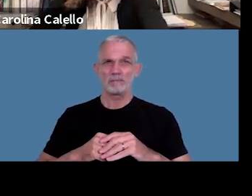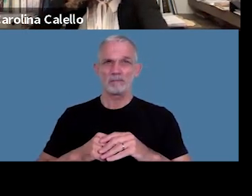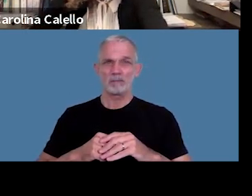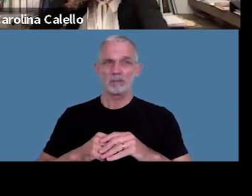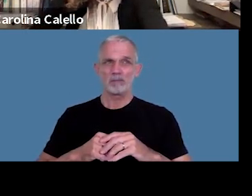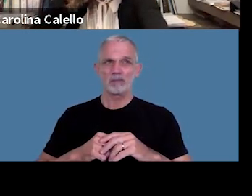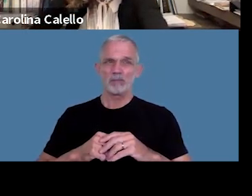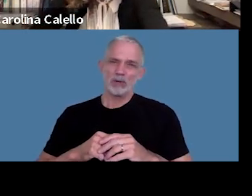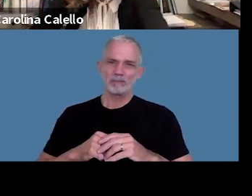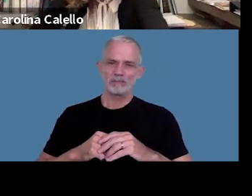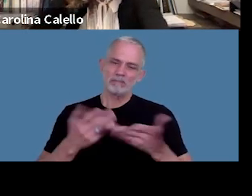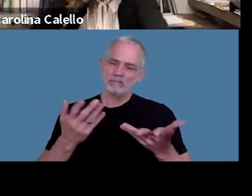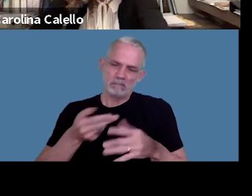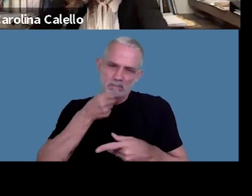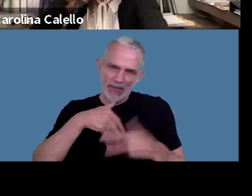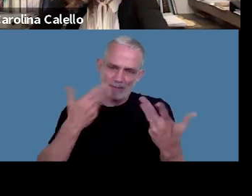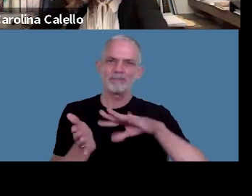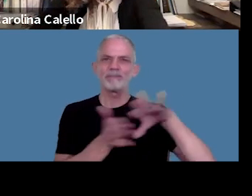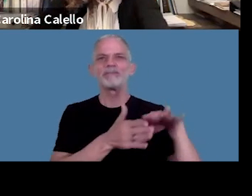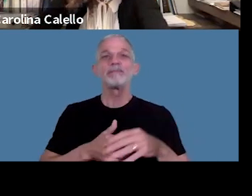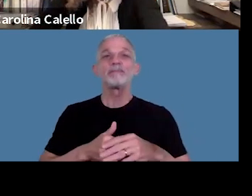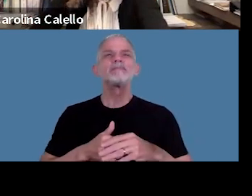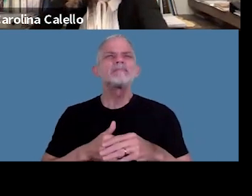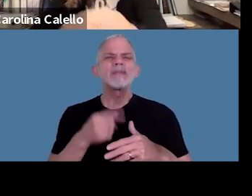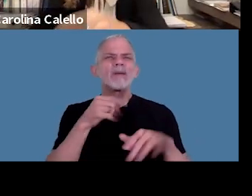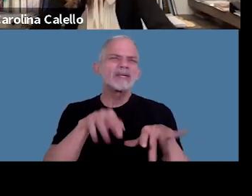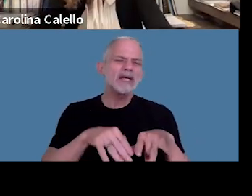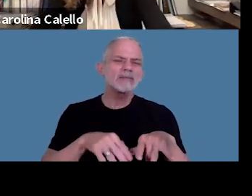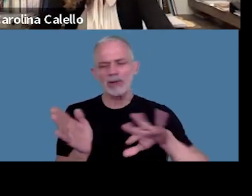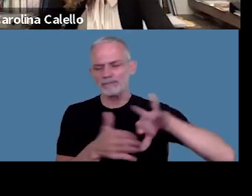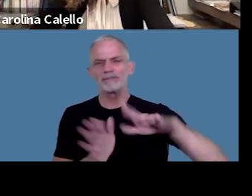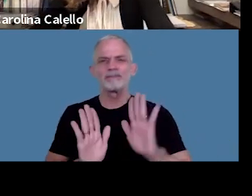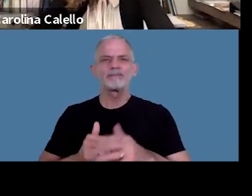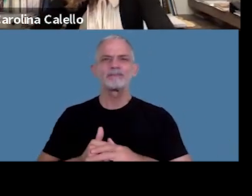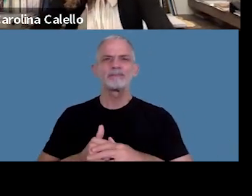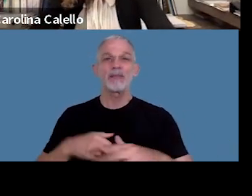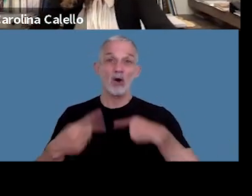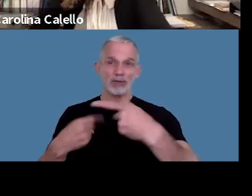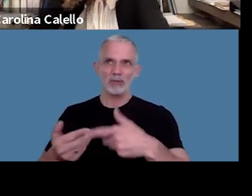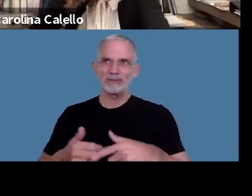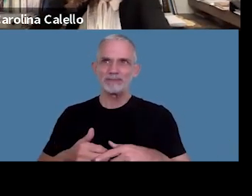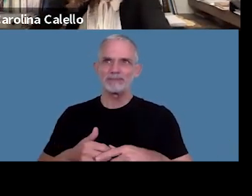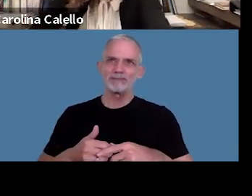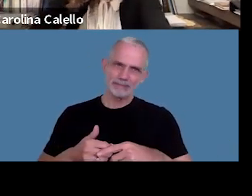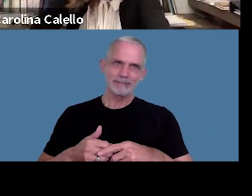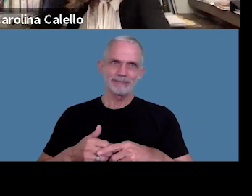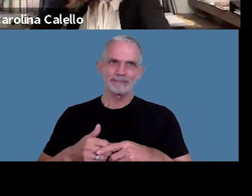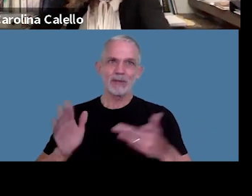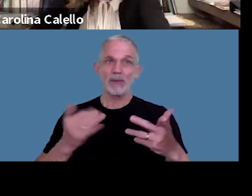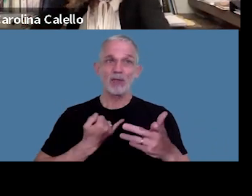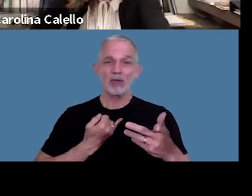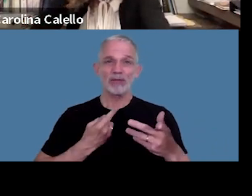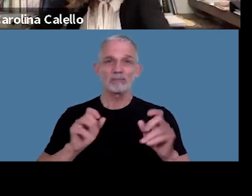bueno nada ¿qué dice? bueno bueno para ¿dónde estaba?